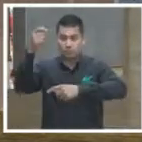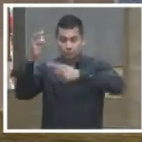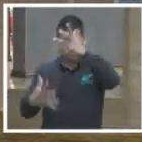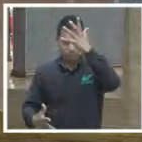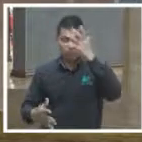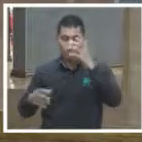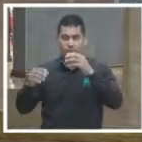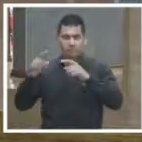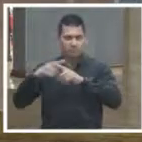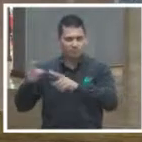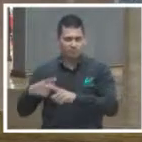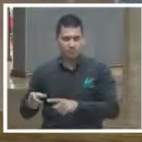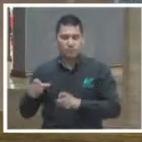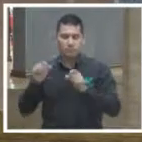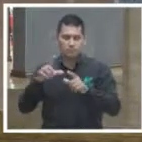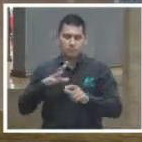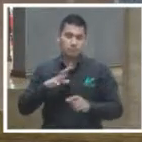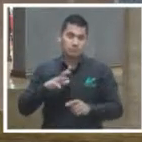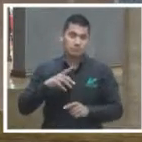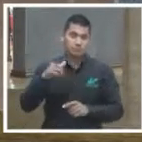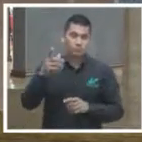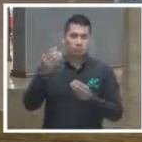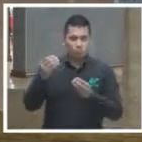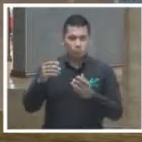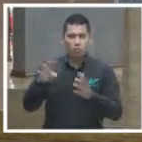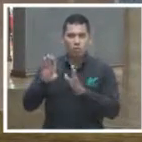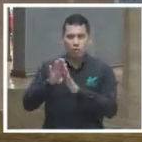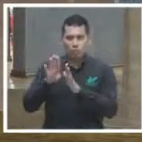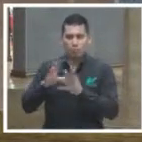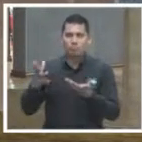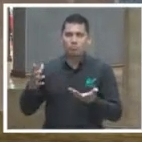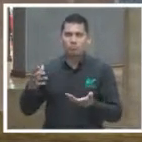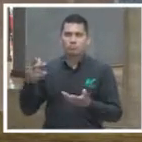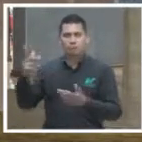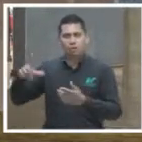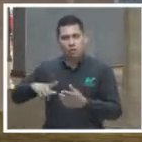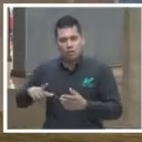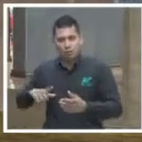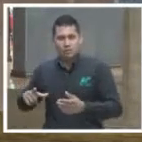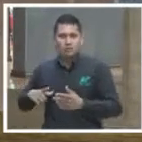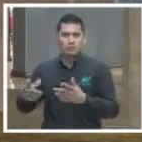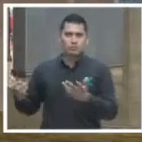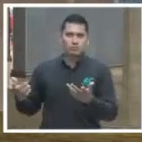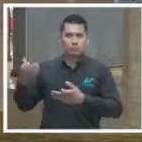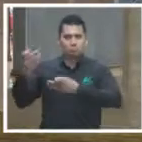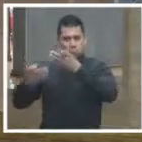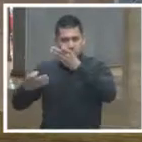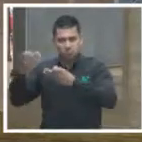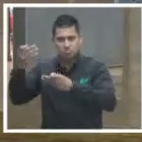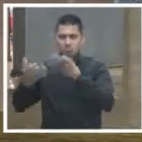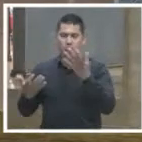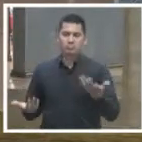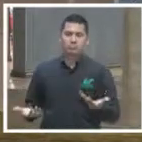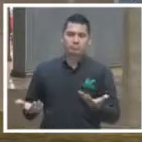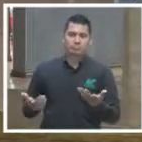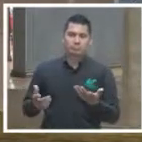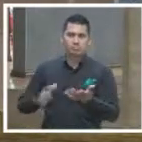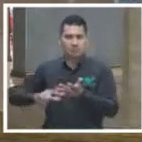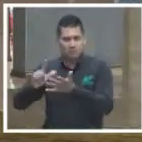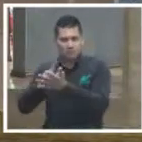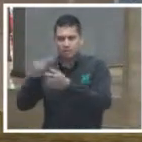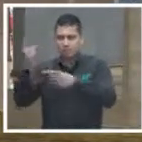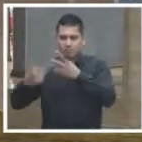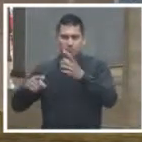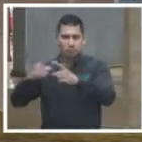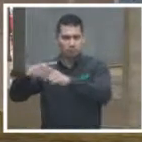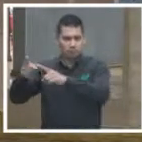quiera consultar sobre elecciones sobre el sistema judicial sobre legislación y en general